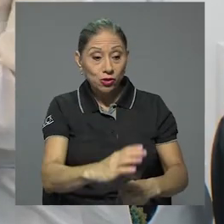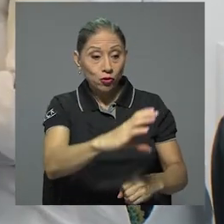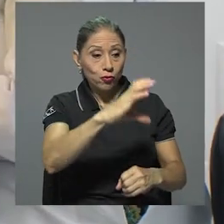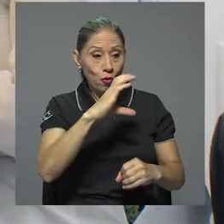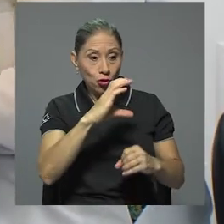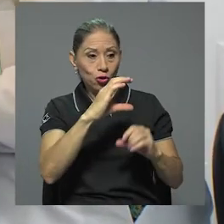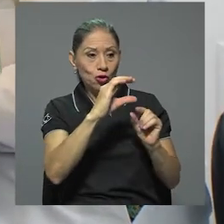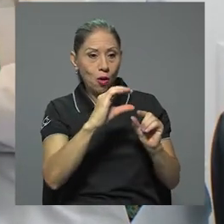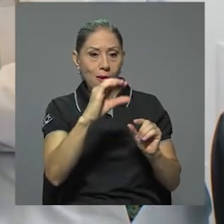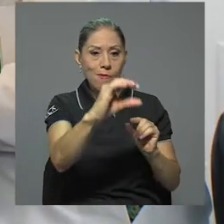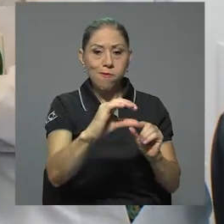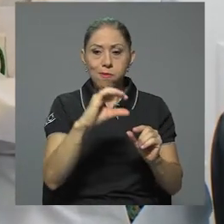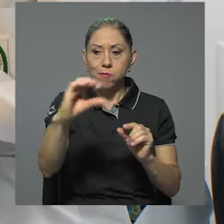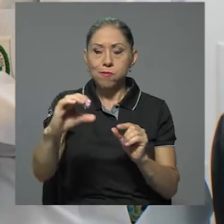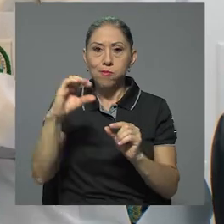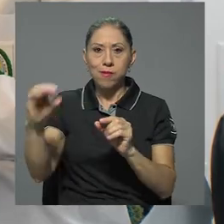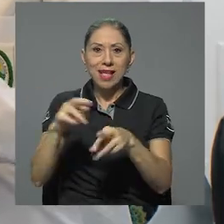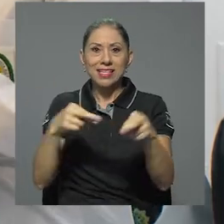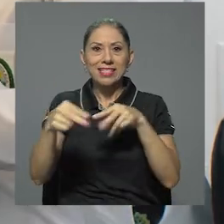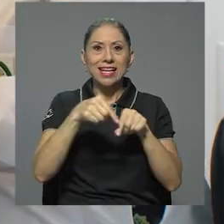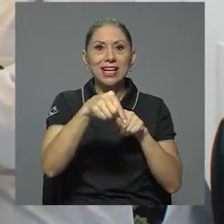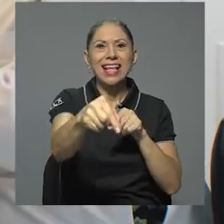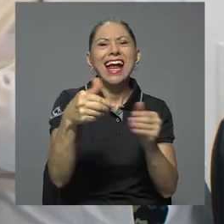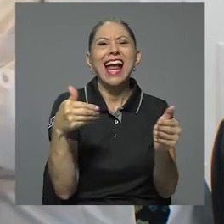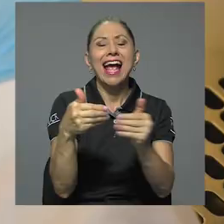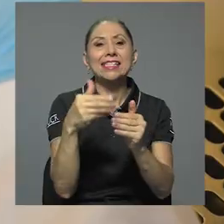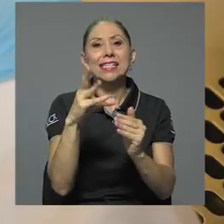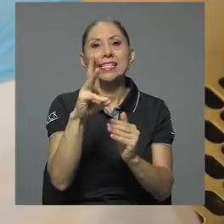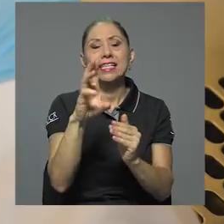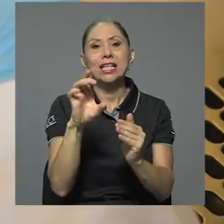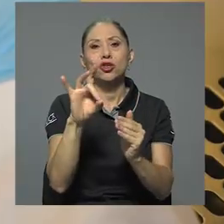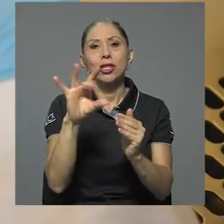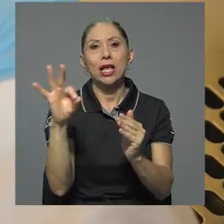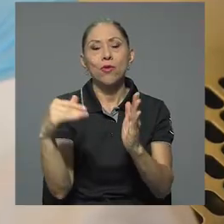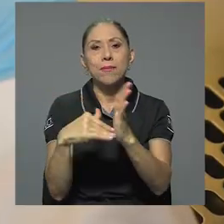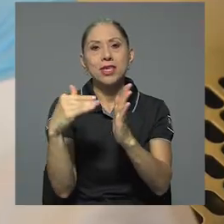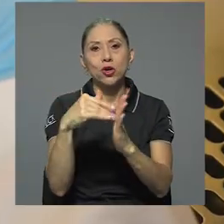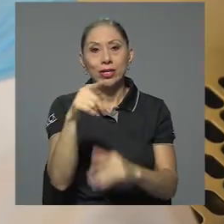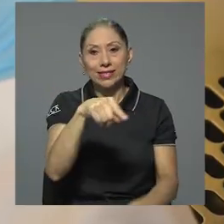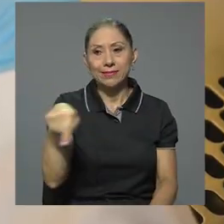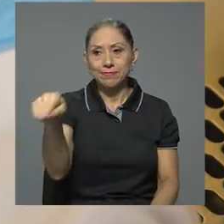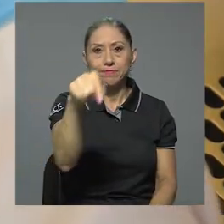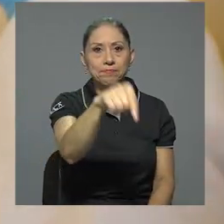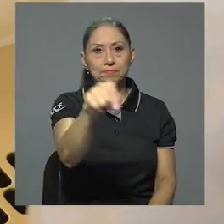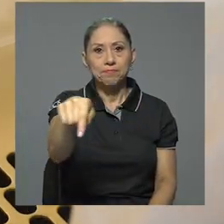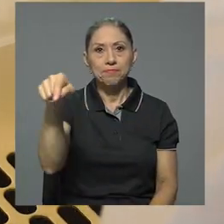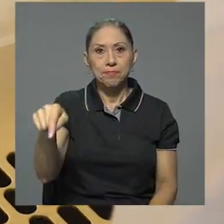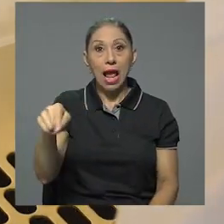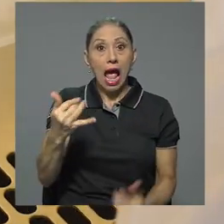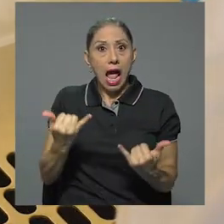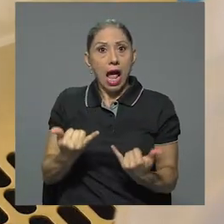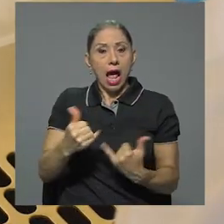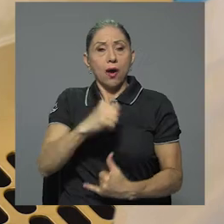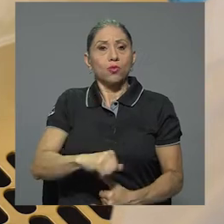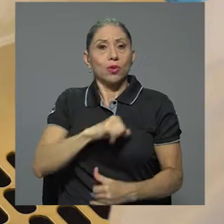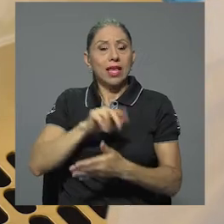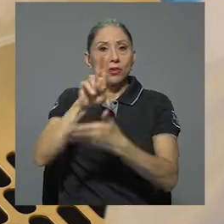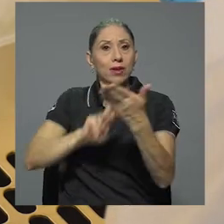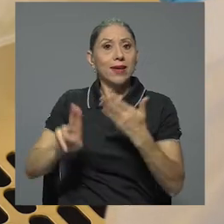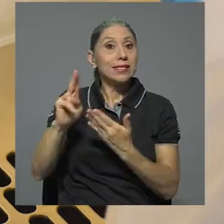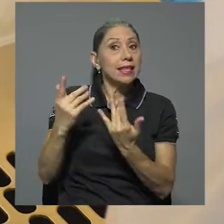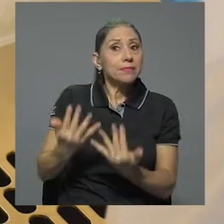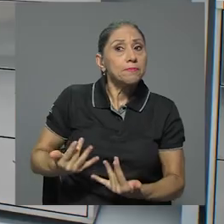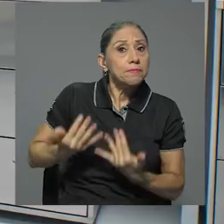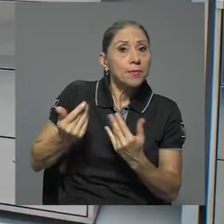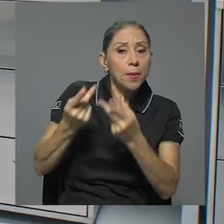regionales recibirán casi 689 millones. En este momento, las autoridades universitarias están a la espera de que este